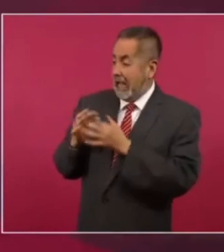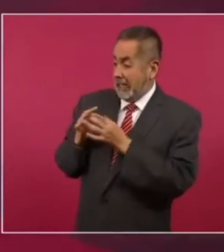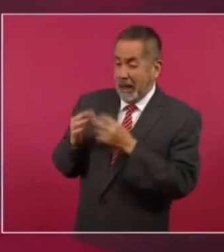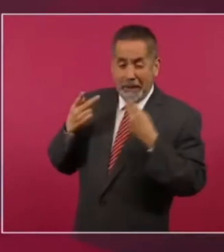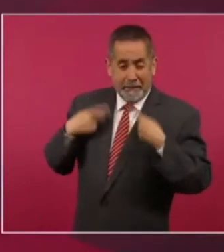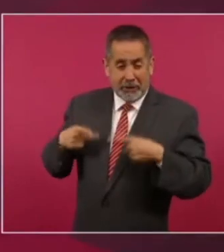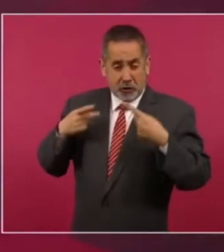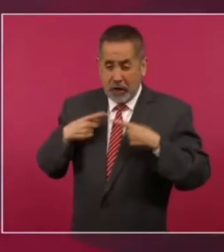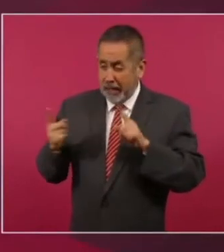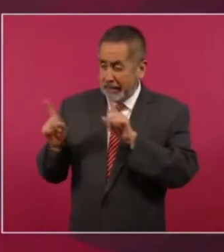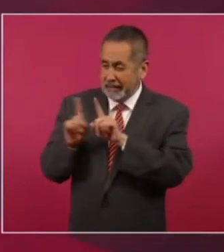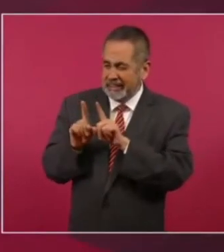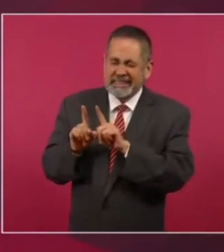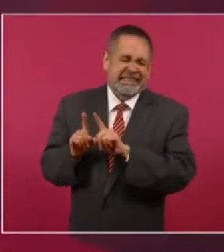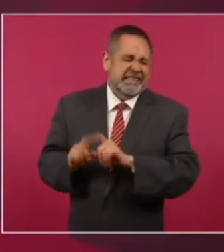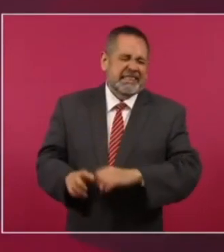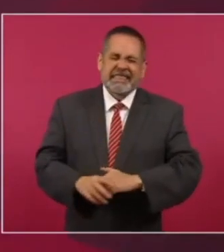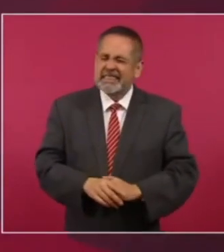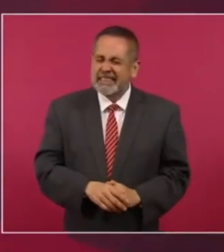es muy relativa